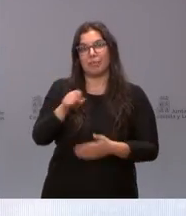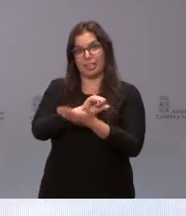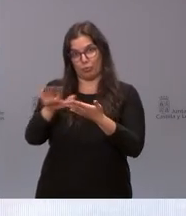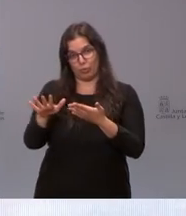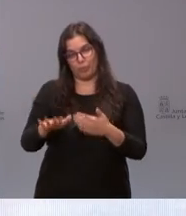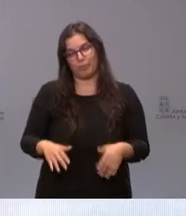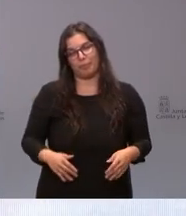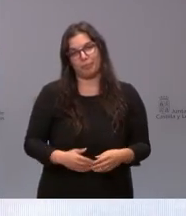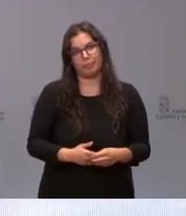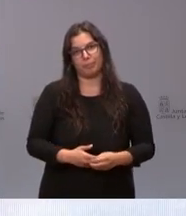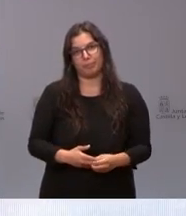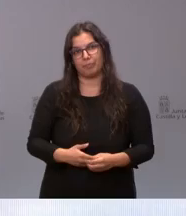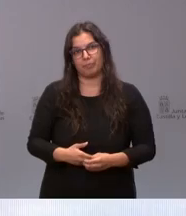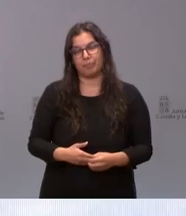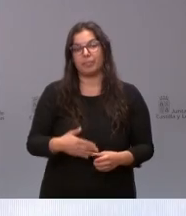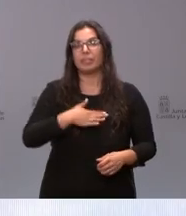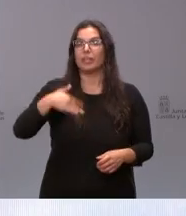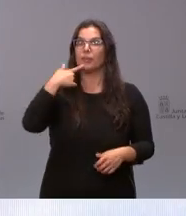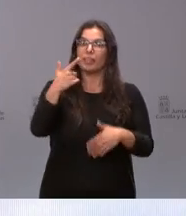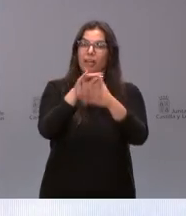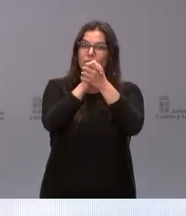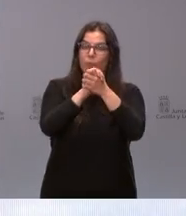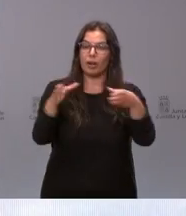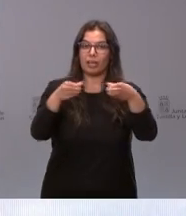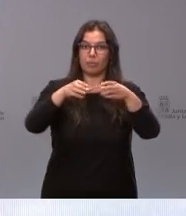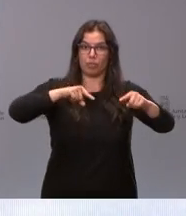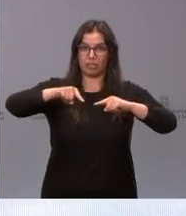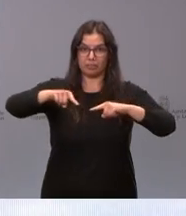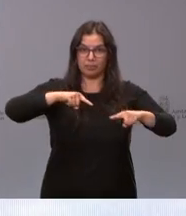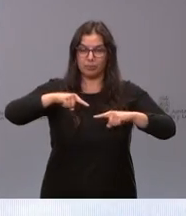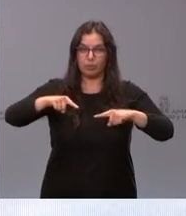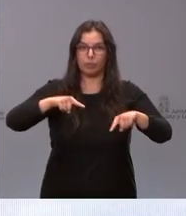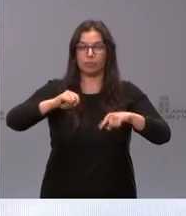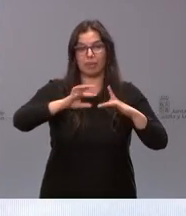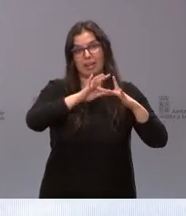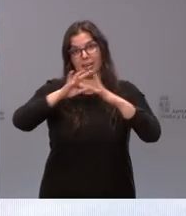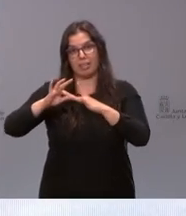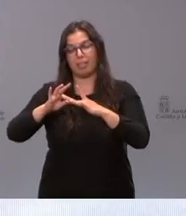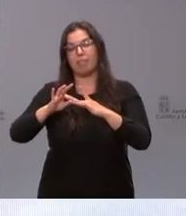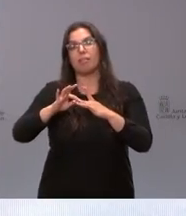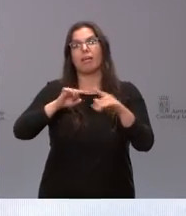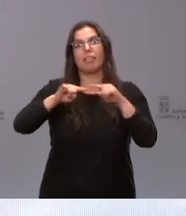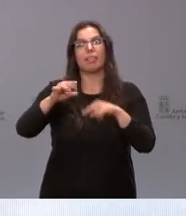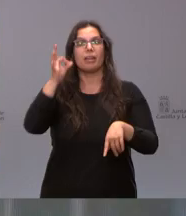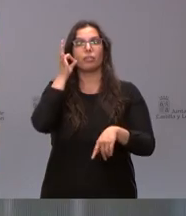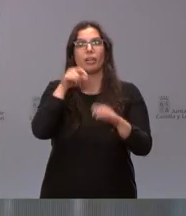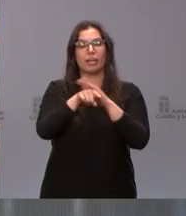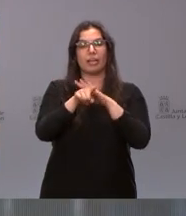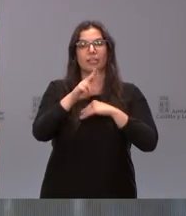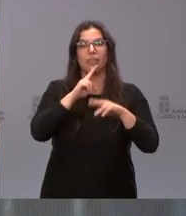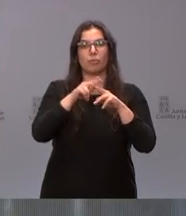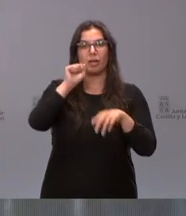quiero dar la enhorabuena al equipo directivo encabezado por la directora gerente Ana Lucía